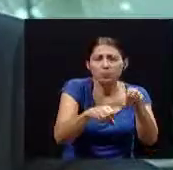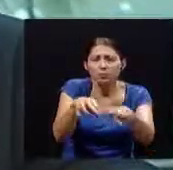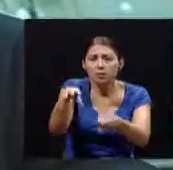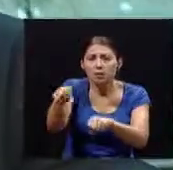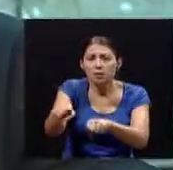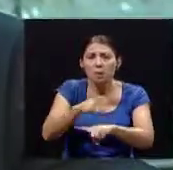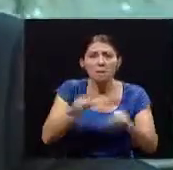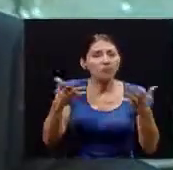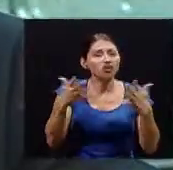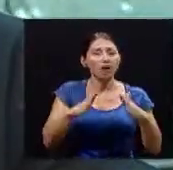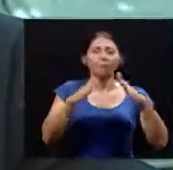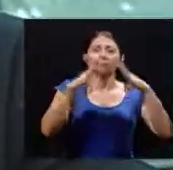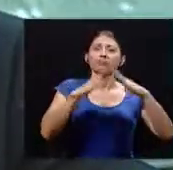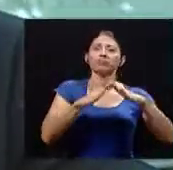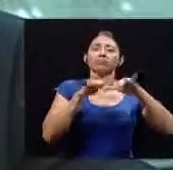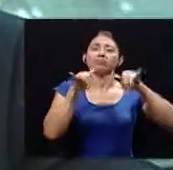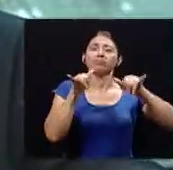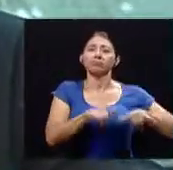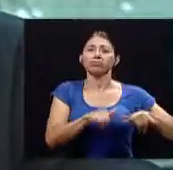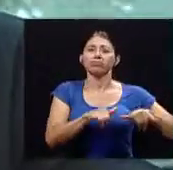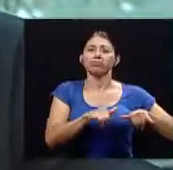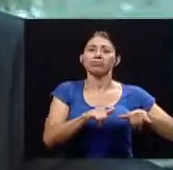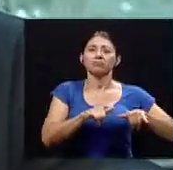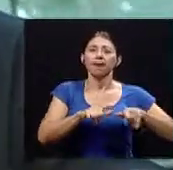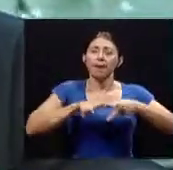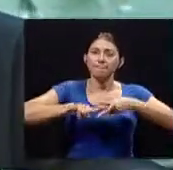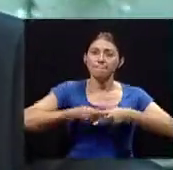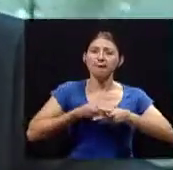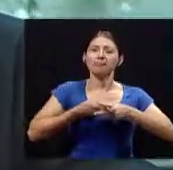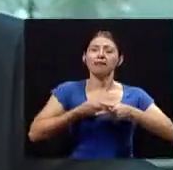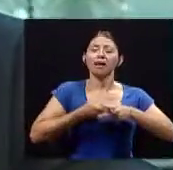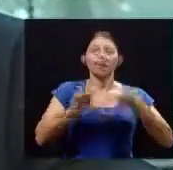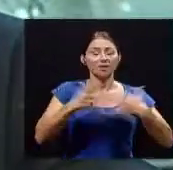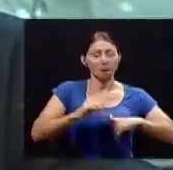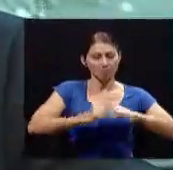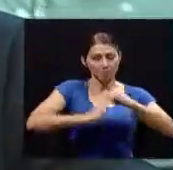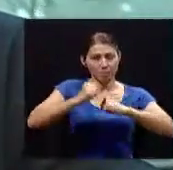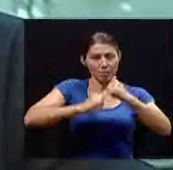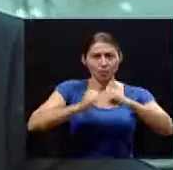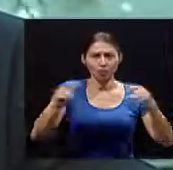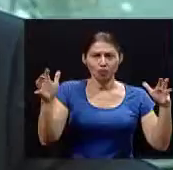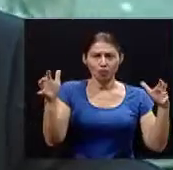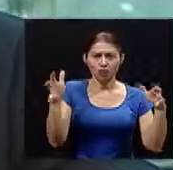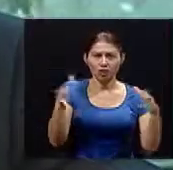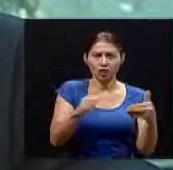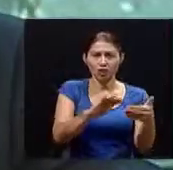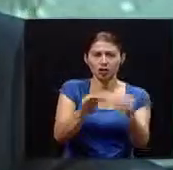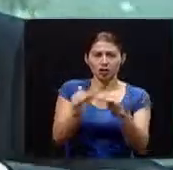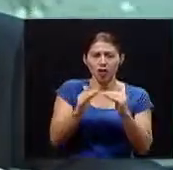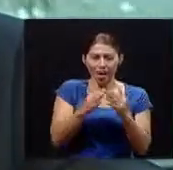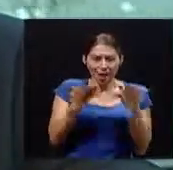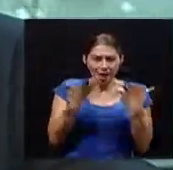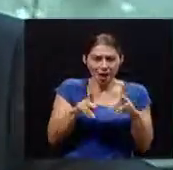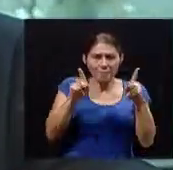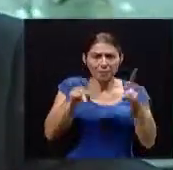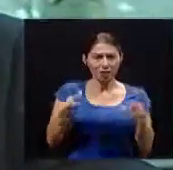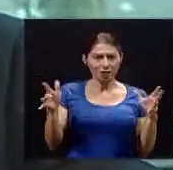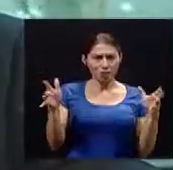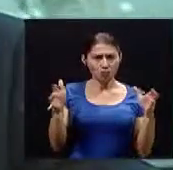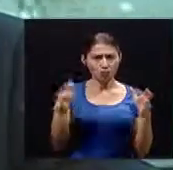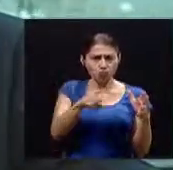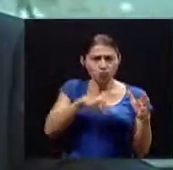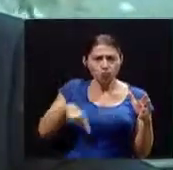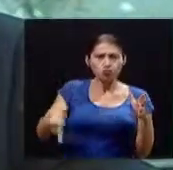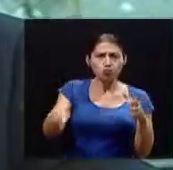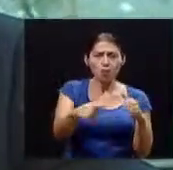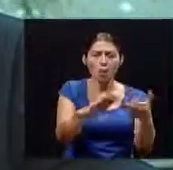los espacios con sus ciudades y con concentración de poblaciones y por otro lado empieza ya en una etapa